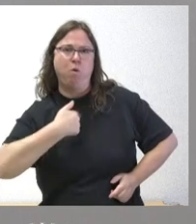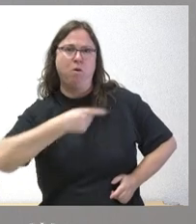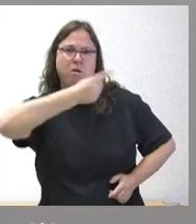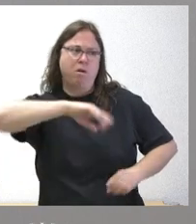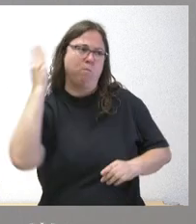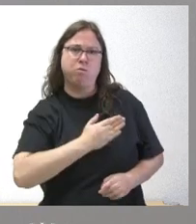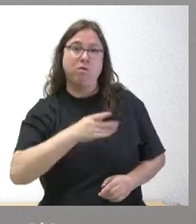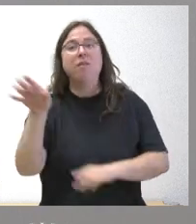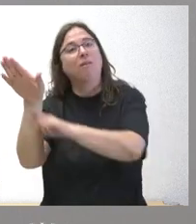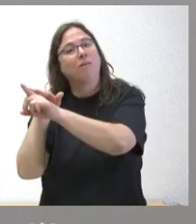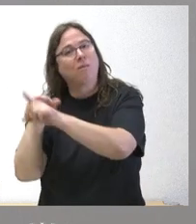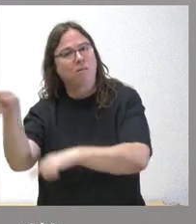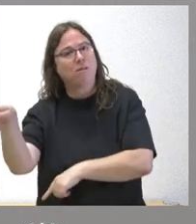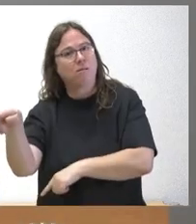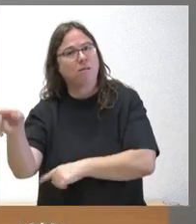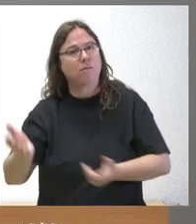resto de los ciudadanos de España